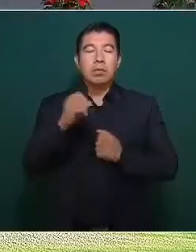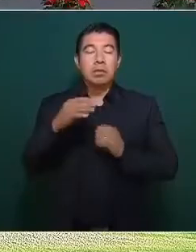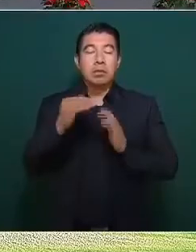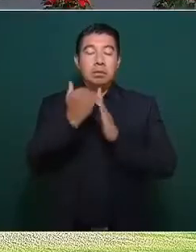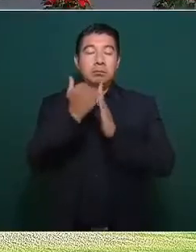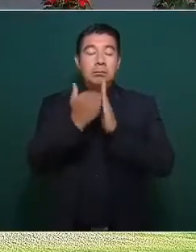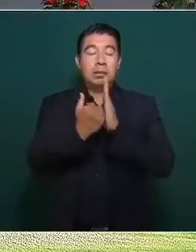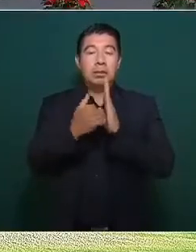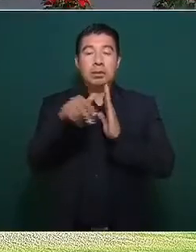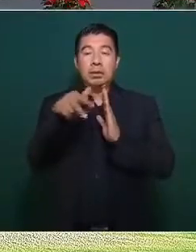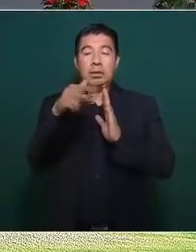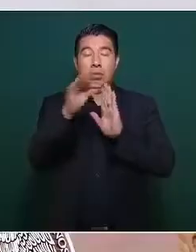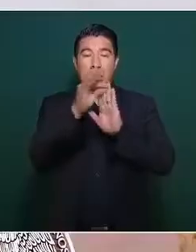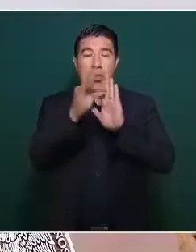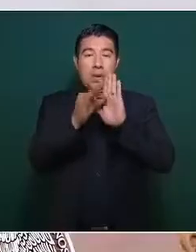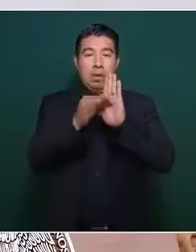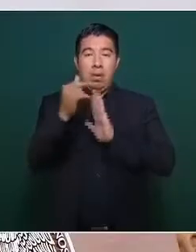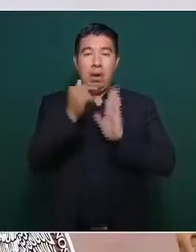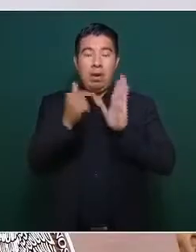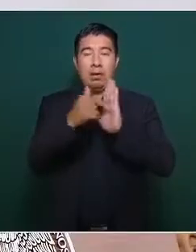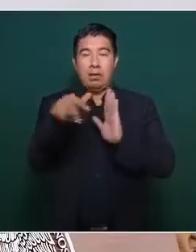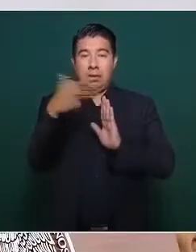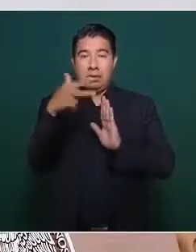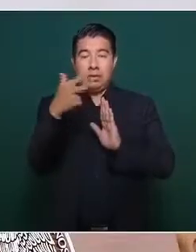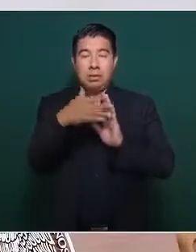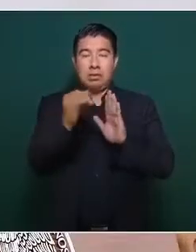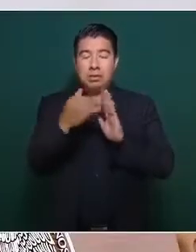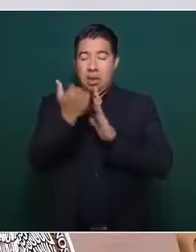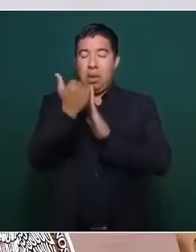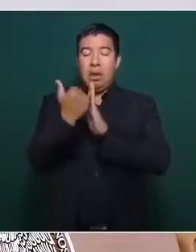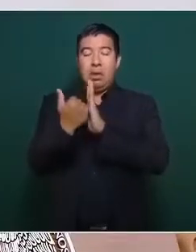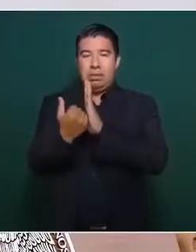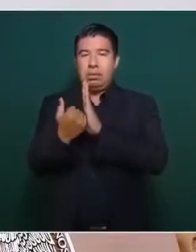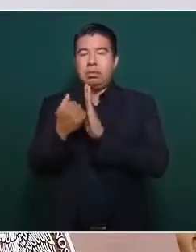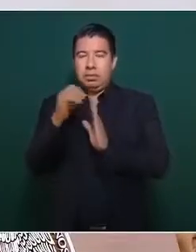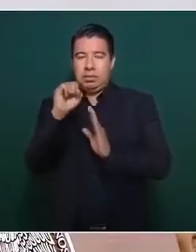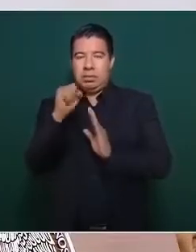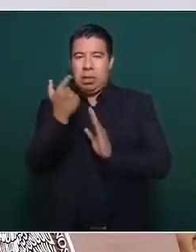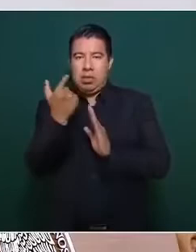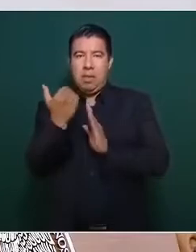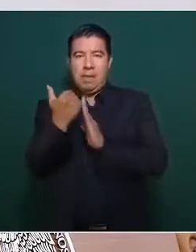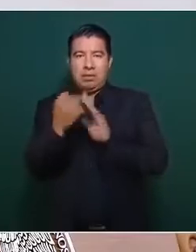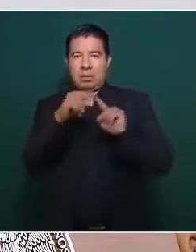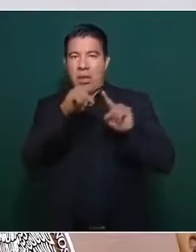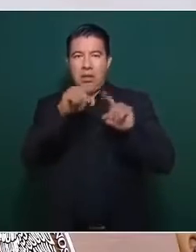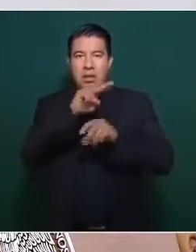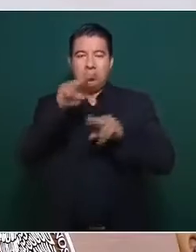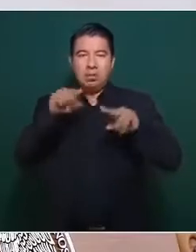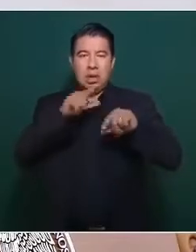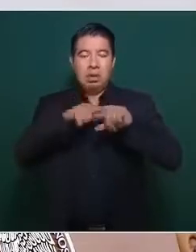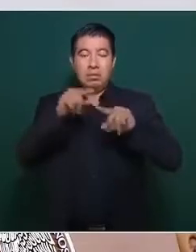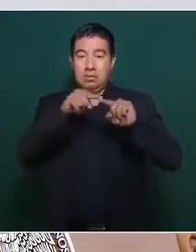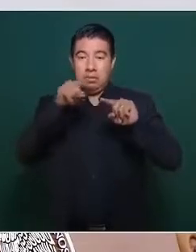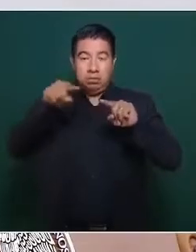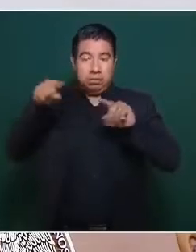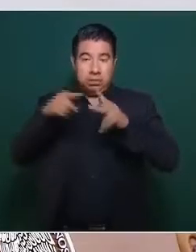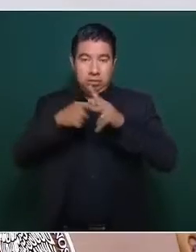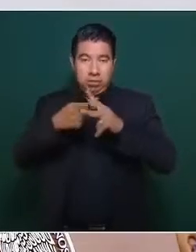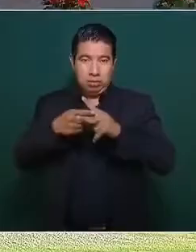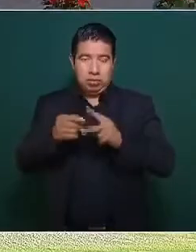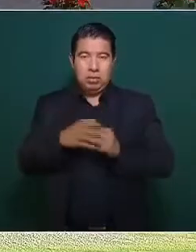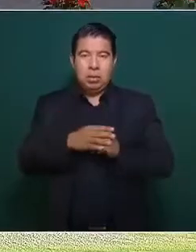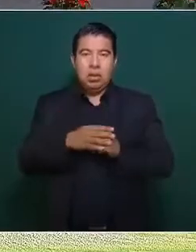debajo de la media nacional, tiene 61. En los municipios con mayor incidencia delictiva,